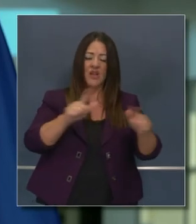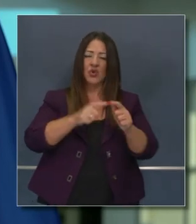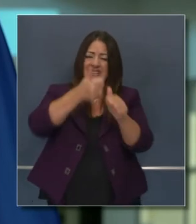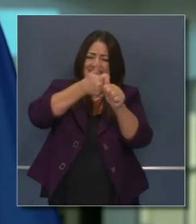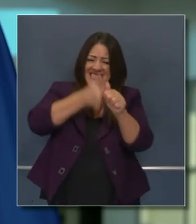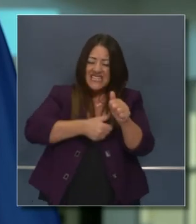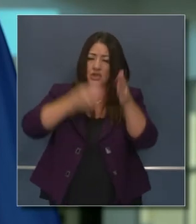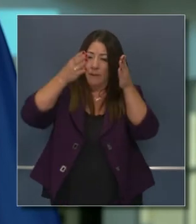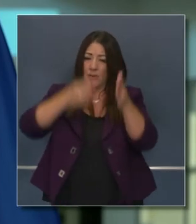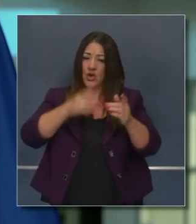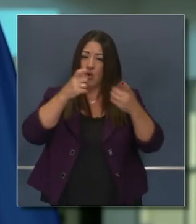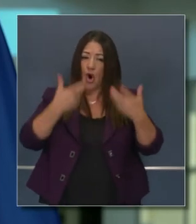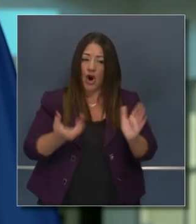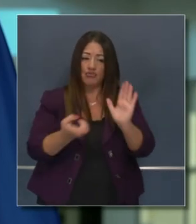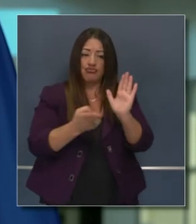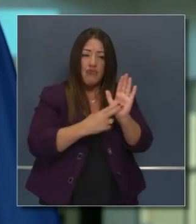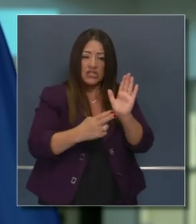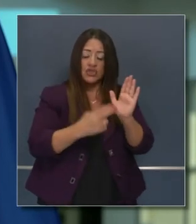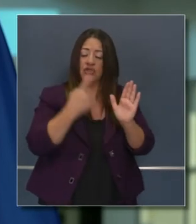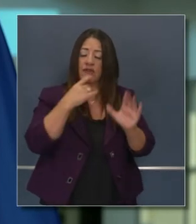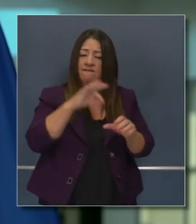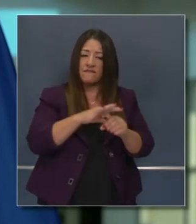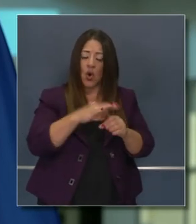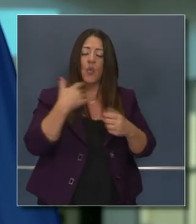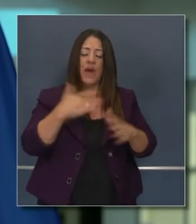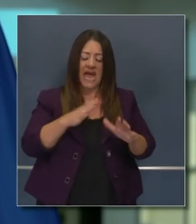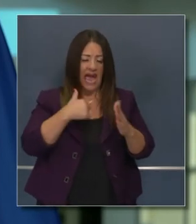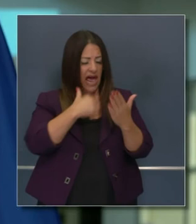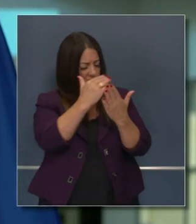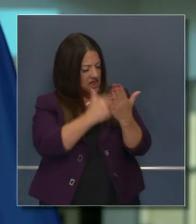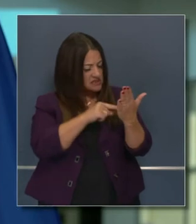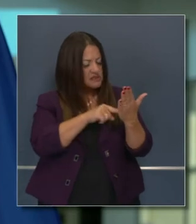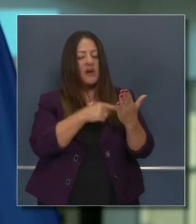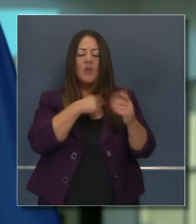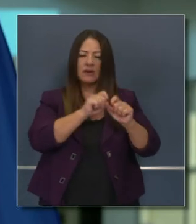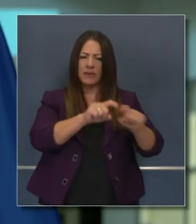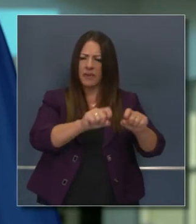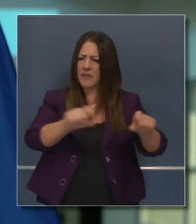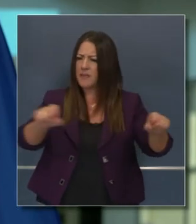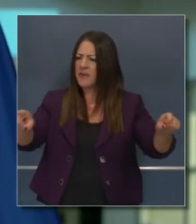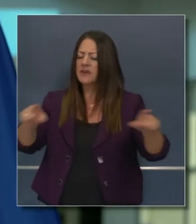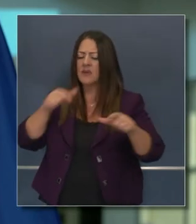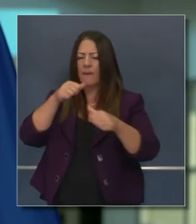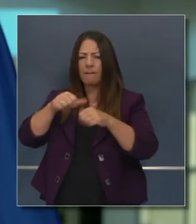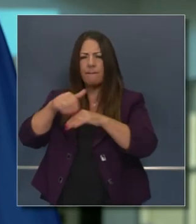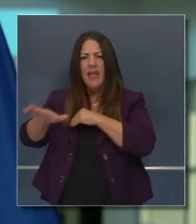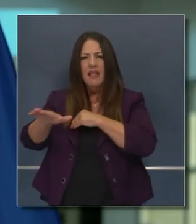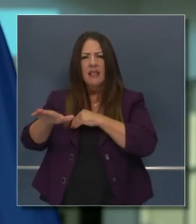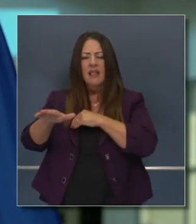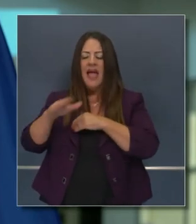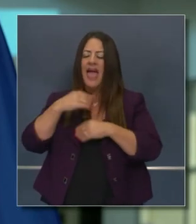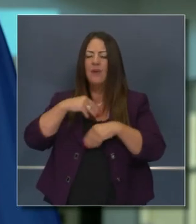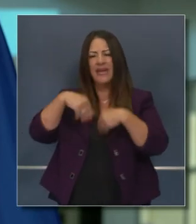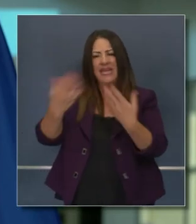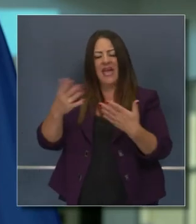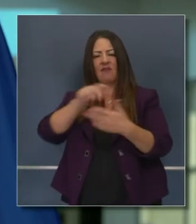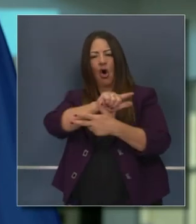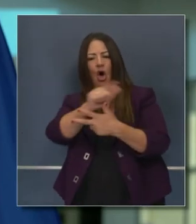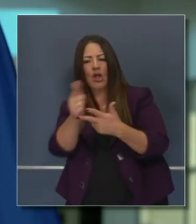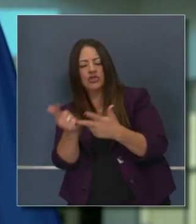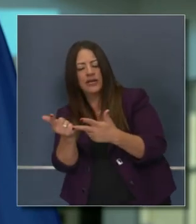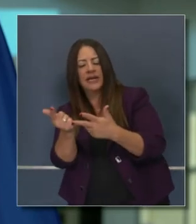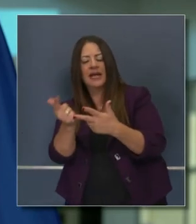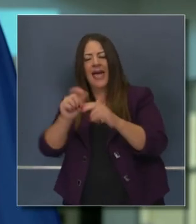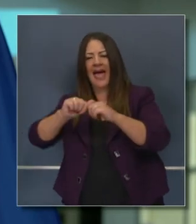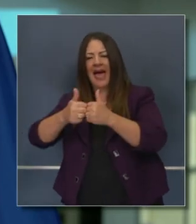correo boletas a todos los votantes empadronados en el Estado de California, sino también proporcionando alternativas a